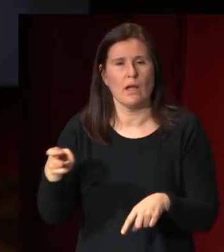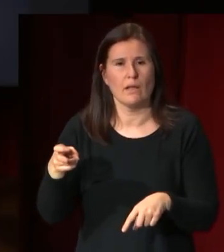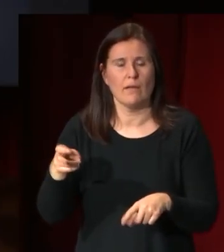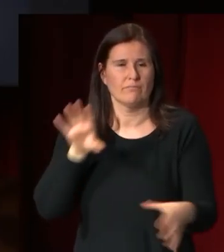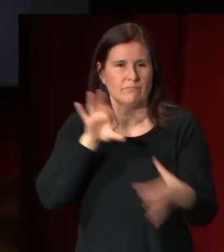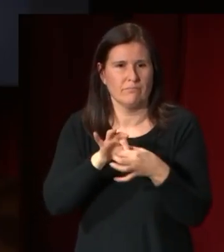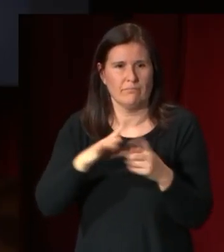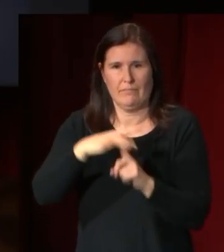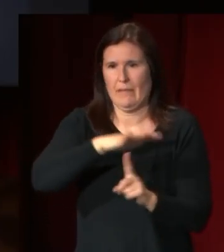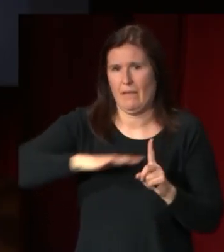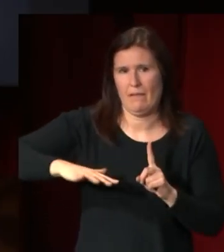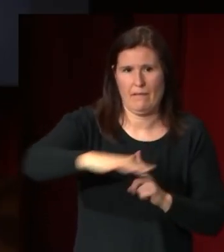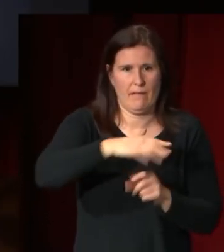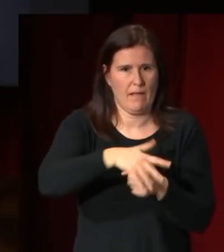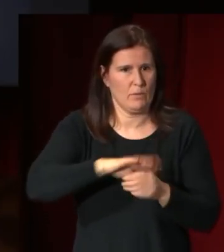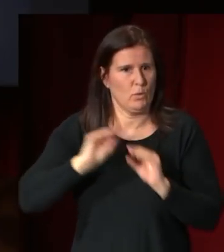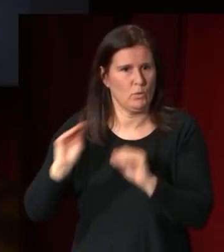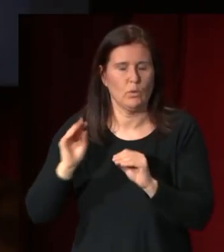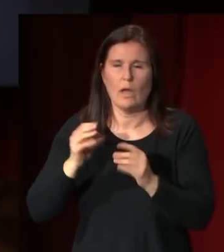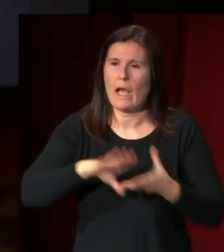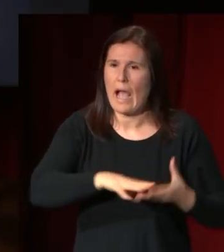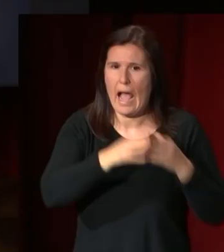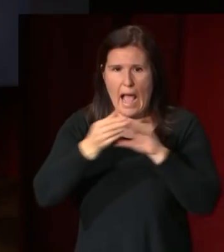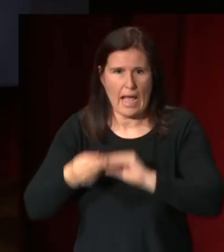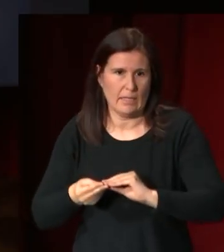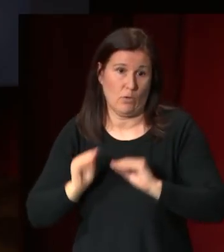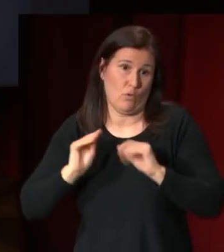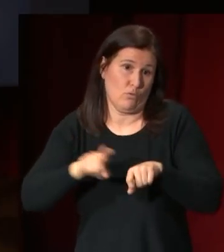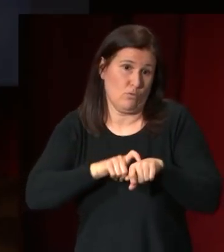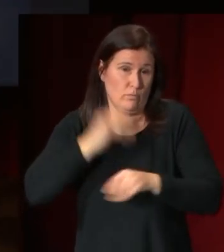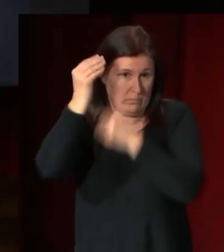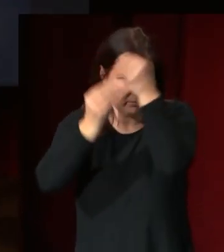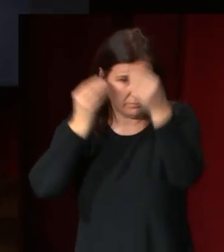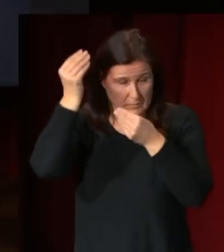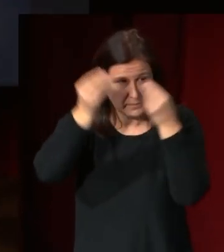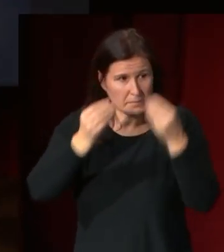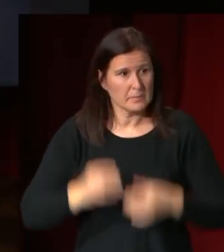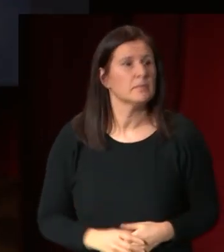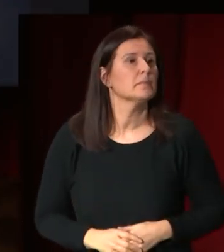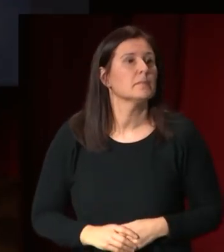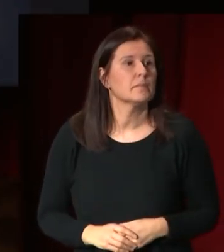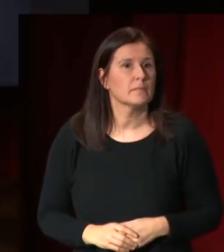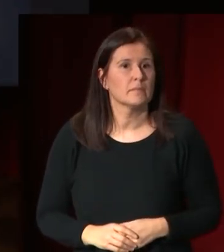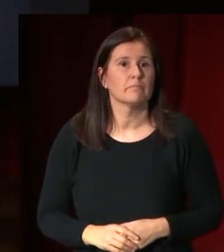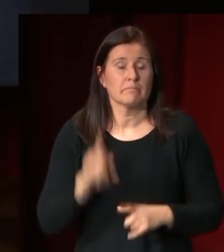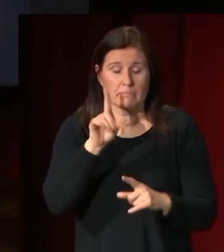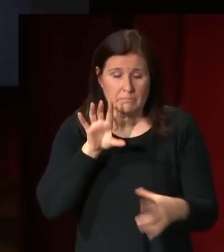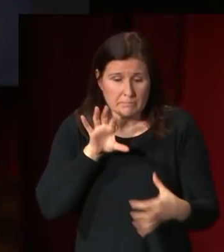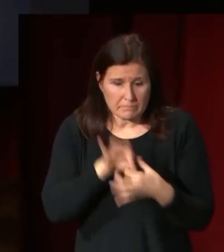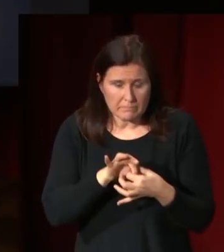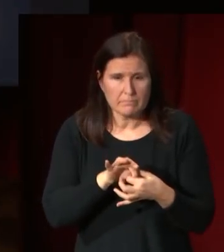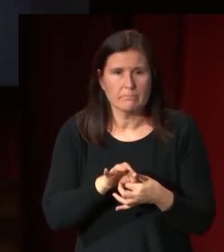mundo que le rodea siempre adaptado evidentemente a su propio planteamiento y en ese sentido